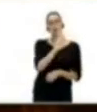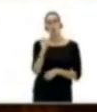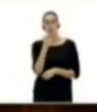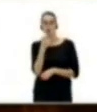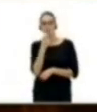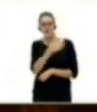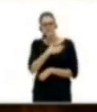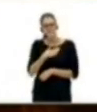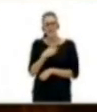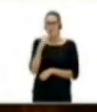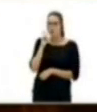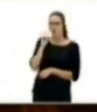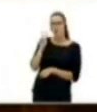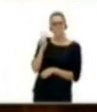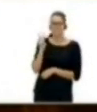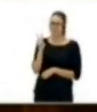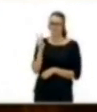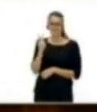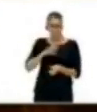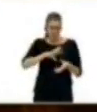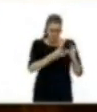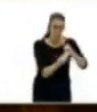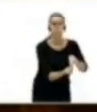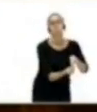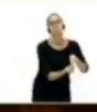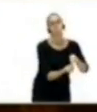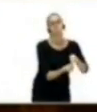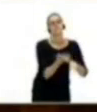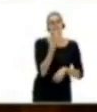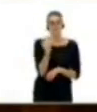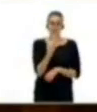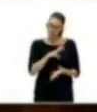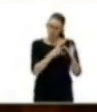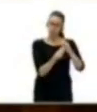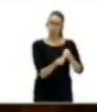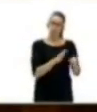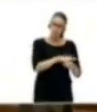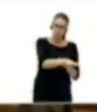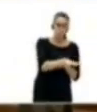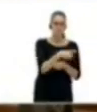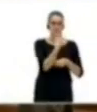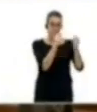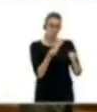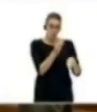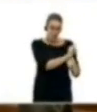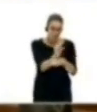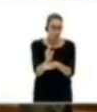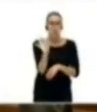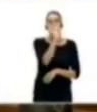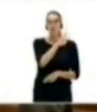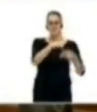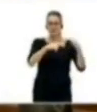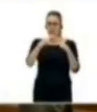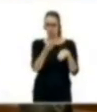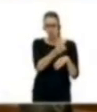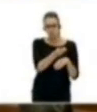una igualdad real que se manifieste donde tiene que hacerlo, en el reparto de los presupuestos, en las infraestructuras y en las